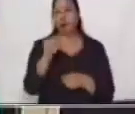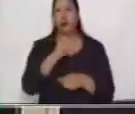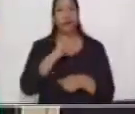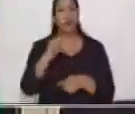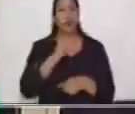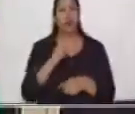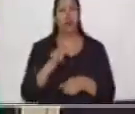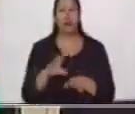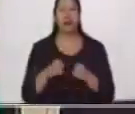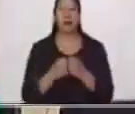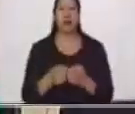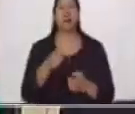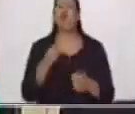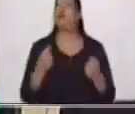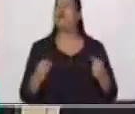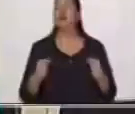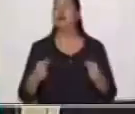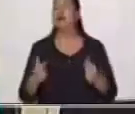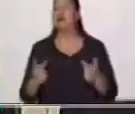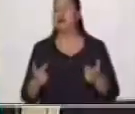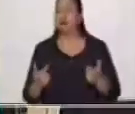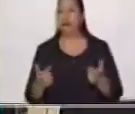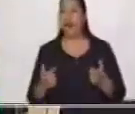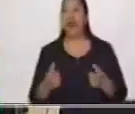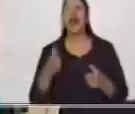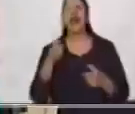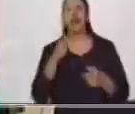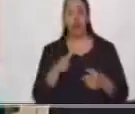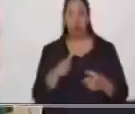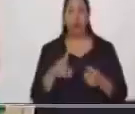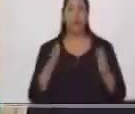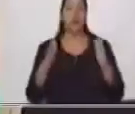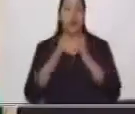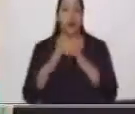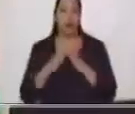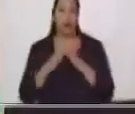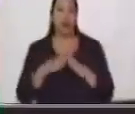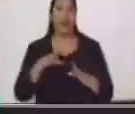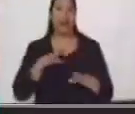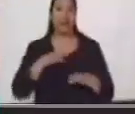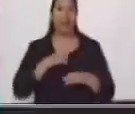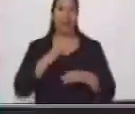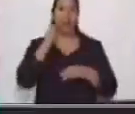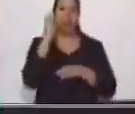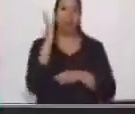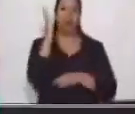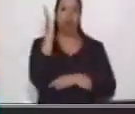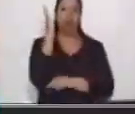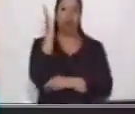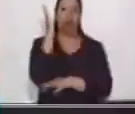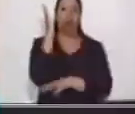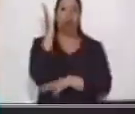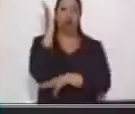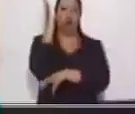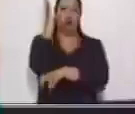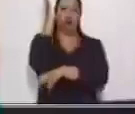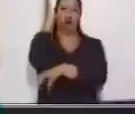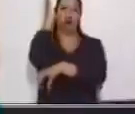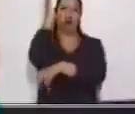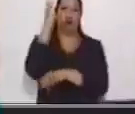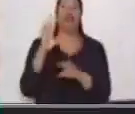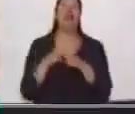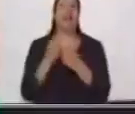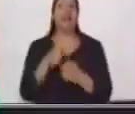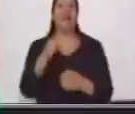casa, como teníamos nuestro cohete, ¿te recuerdas que lo dejamos pendiente? Regresemos al cohete. Ahora ya puedo